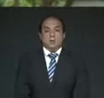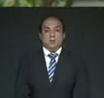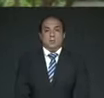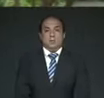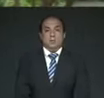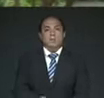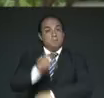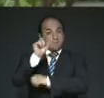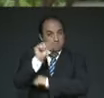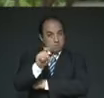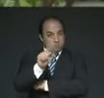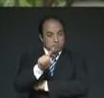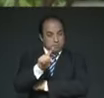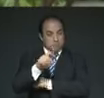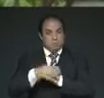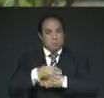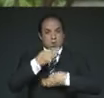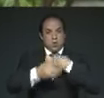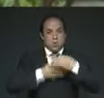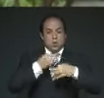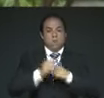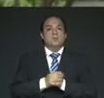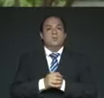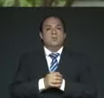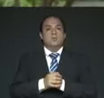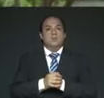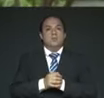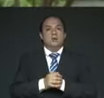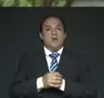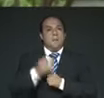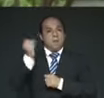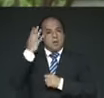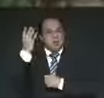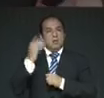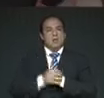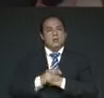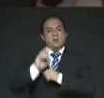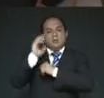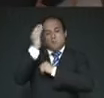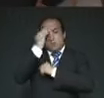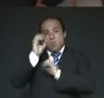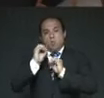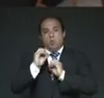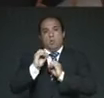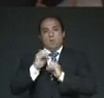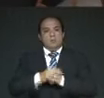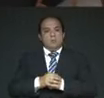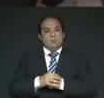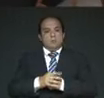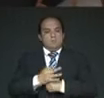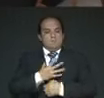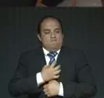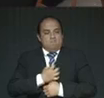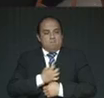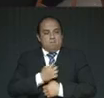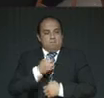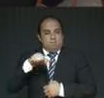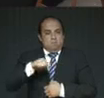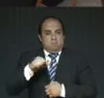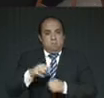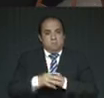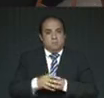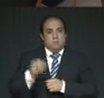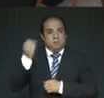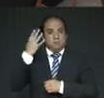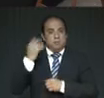Al mismo tiempo, como todo acto de rememoración y de luto, este también puede ser un acto de afirmación y de vitalidad.